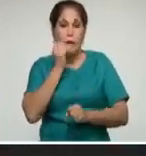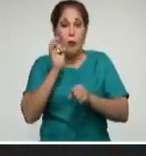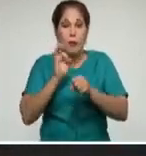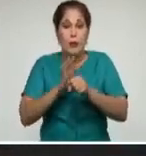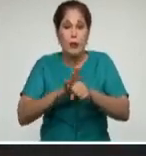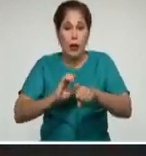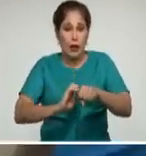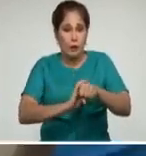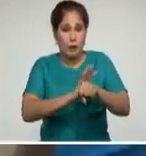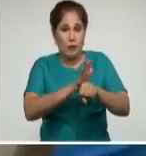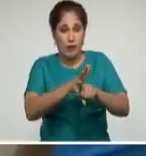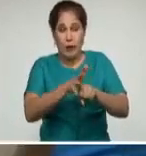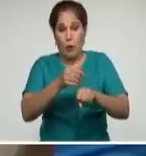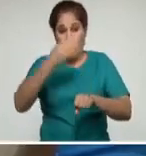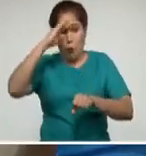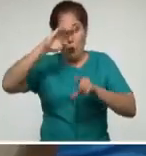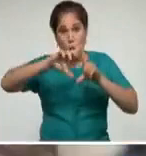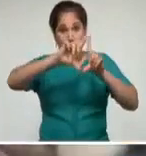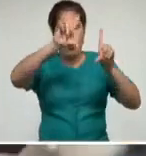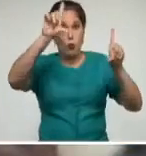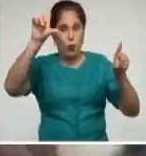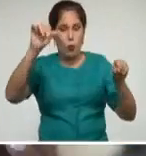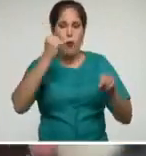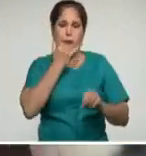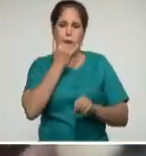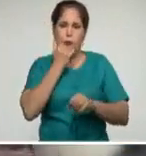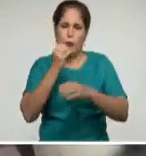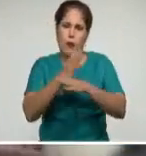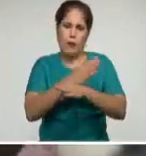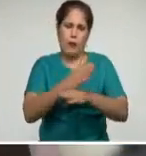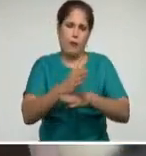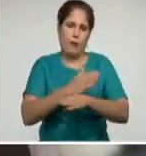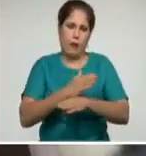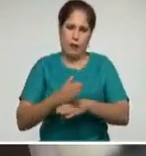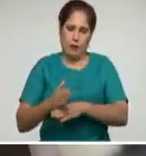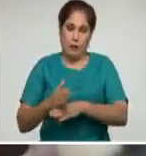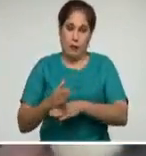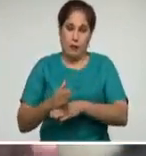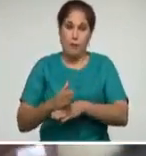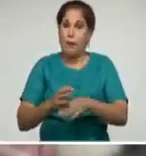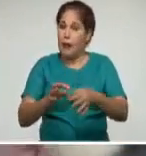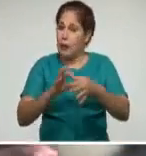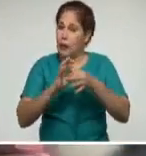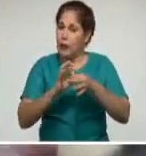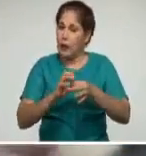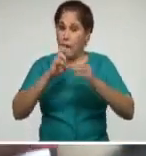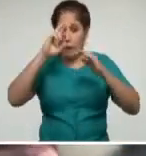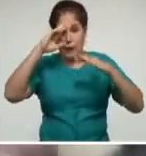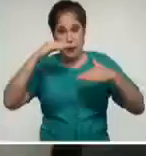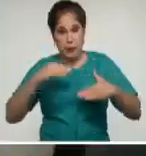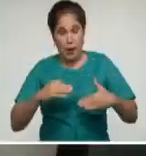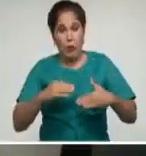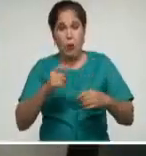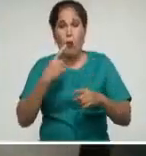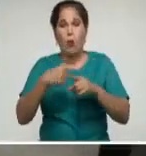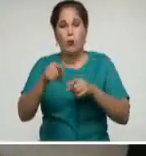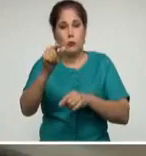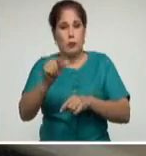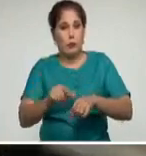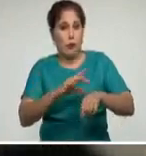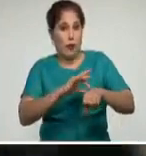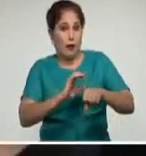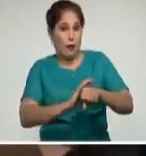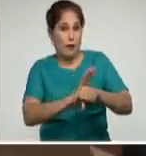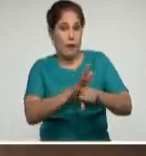SARS-CoV-2 llegara a la mayor de las Antillas en marzo del pasado año. A los graves daños a la salud humana se suman otros efectos,